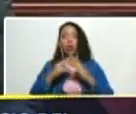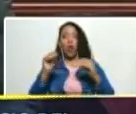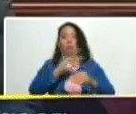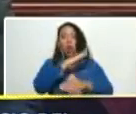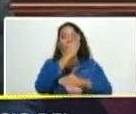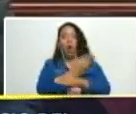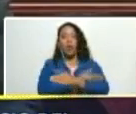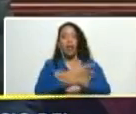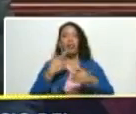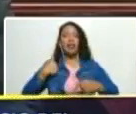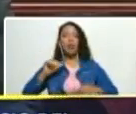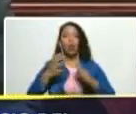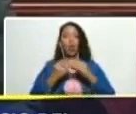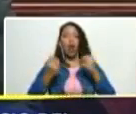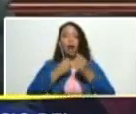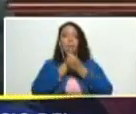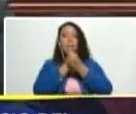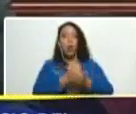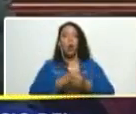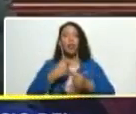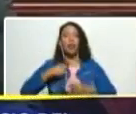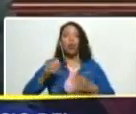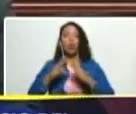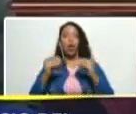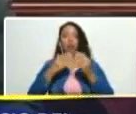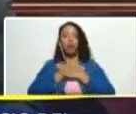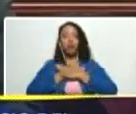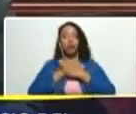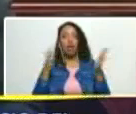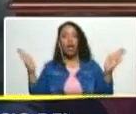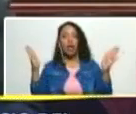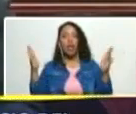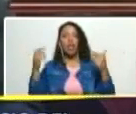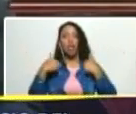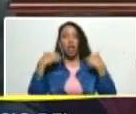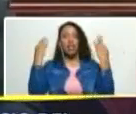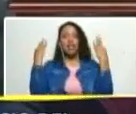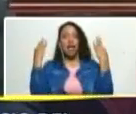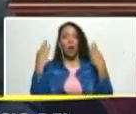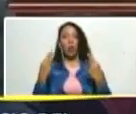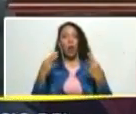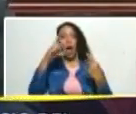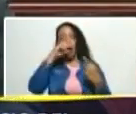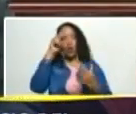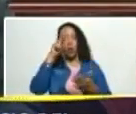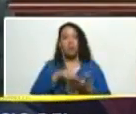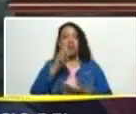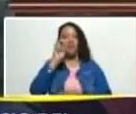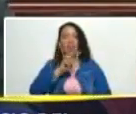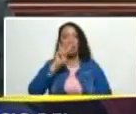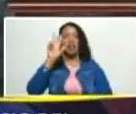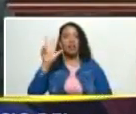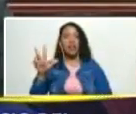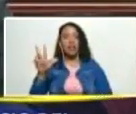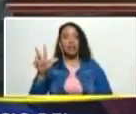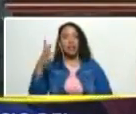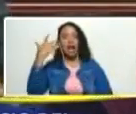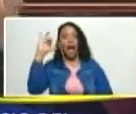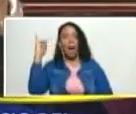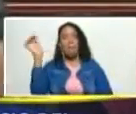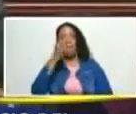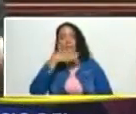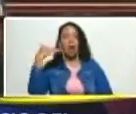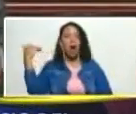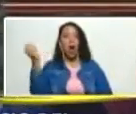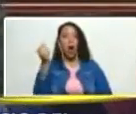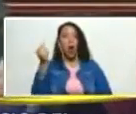tenemos todo el amor tenemos toda la disposición y estoy seguro que el año 2023 será mejor que